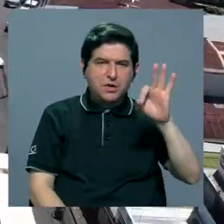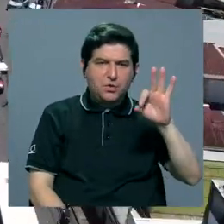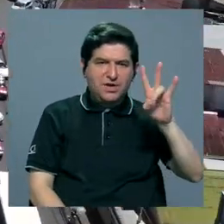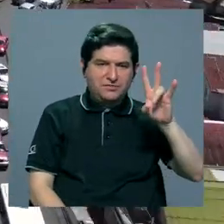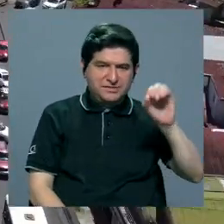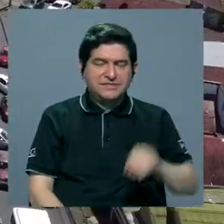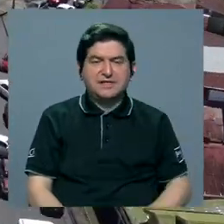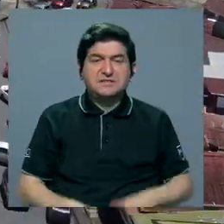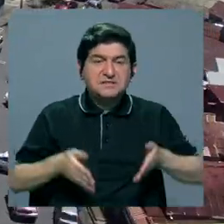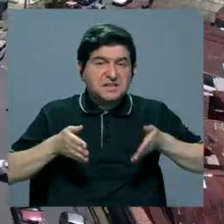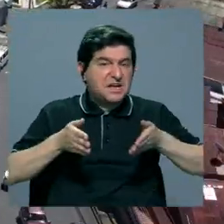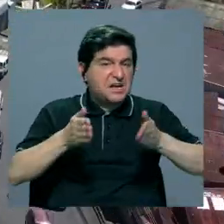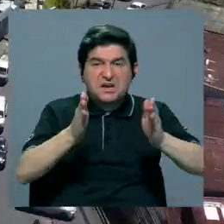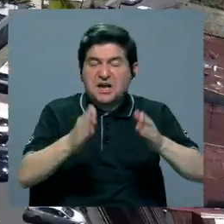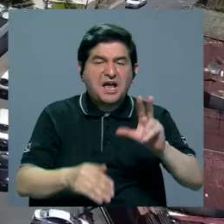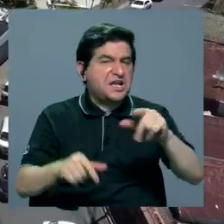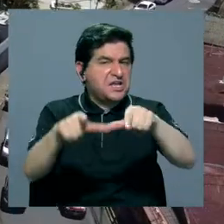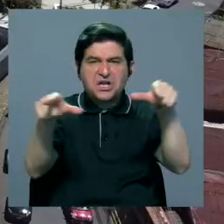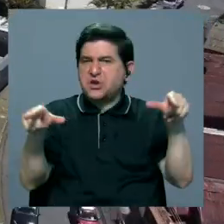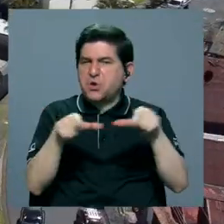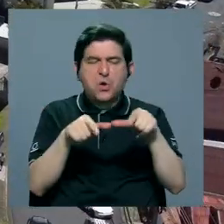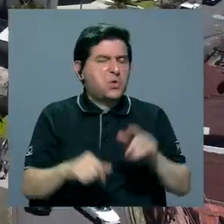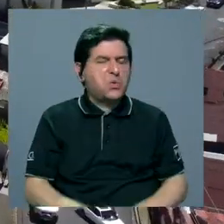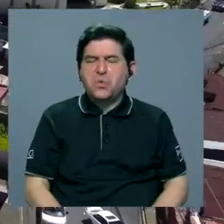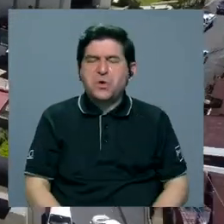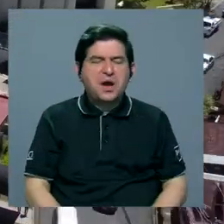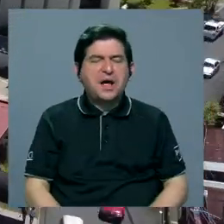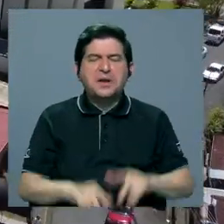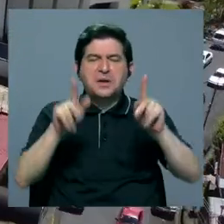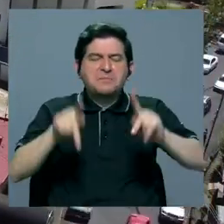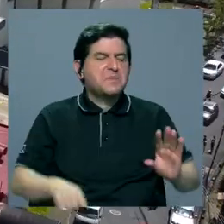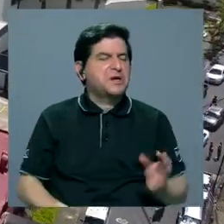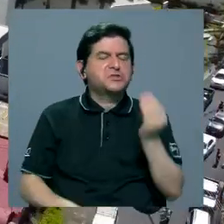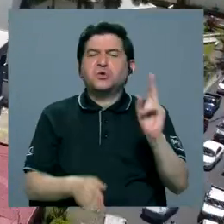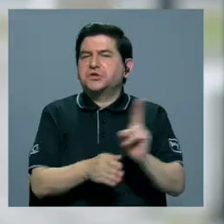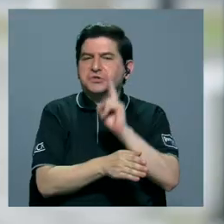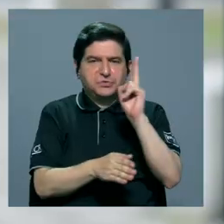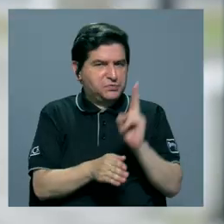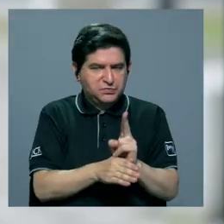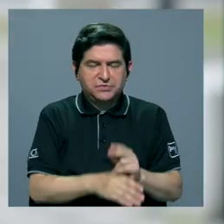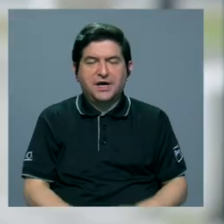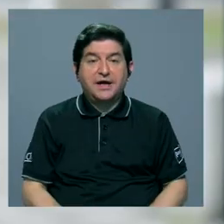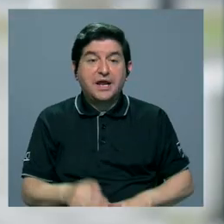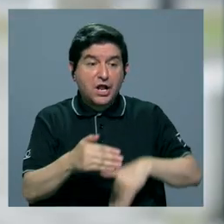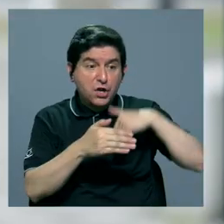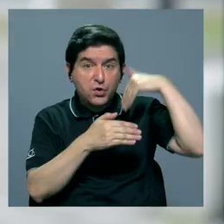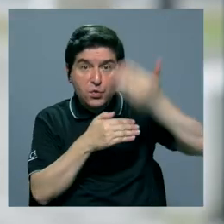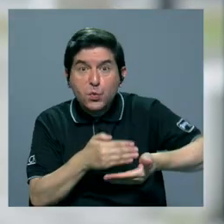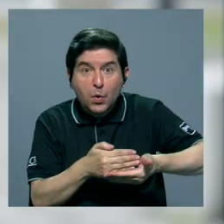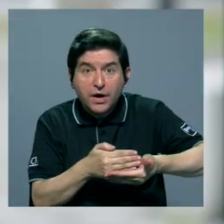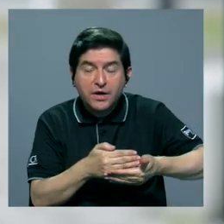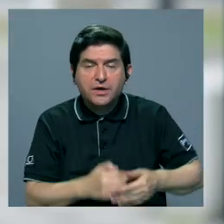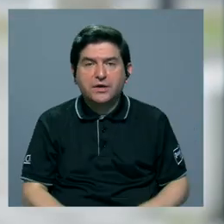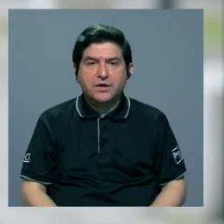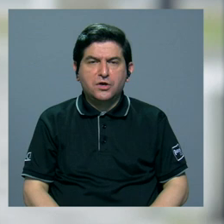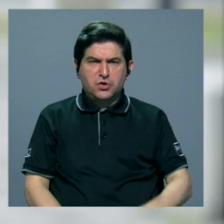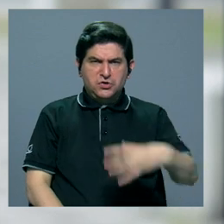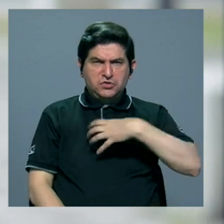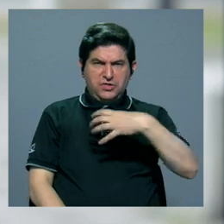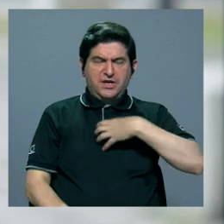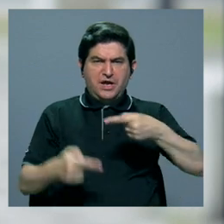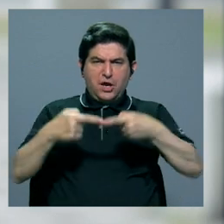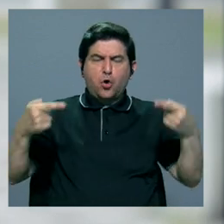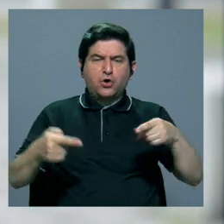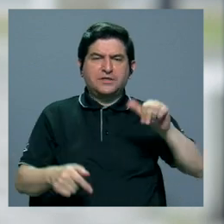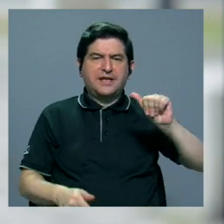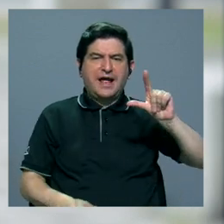la calle no era un terreno muy conocido para la gente joven Y es después de las protestas